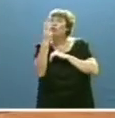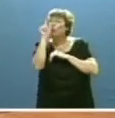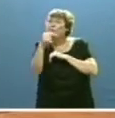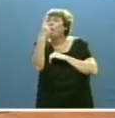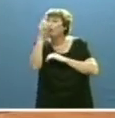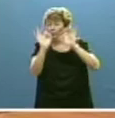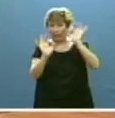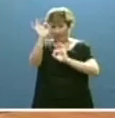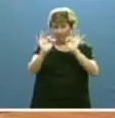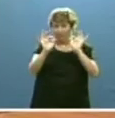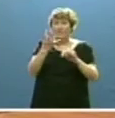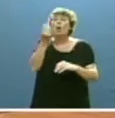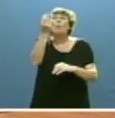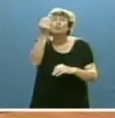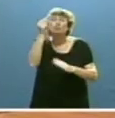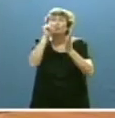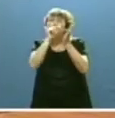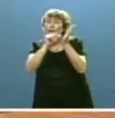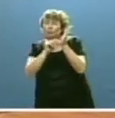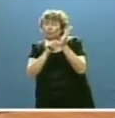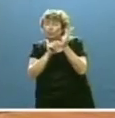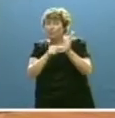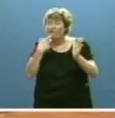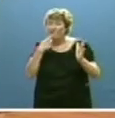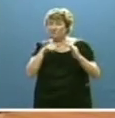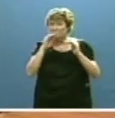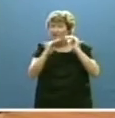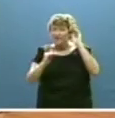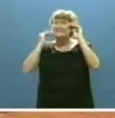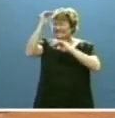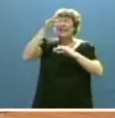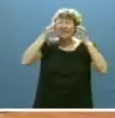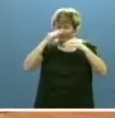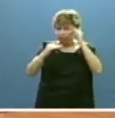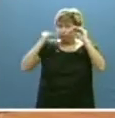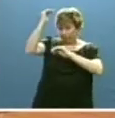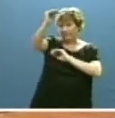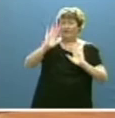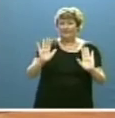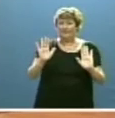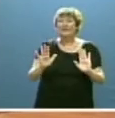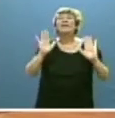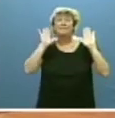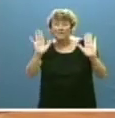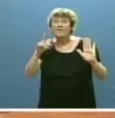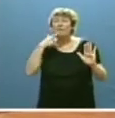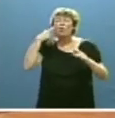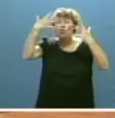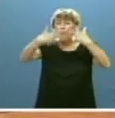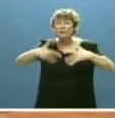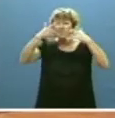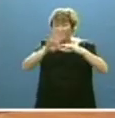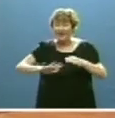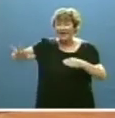que muchos indicadores señalan va a ser superado por la realidad. De hecho, la contabilidad